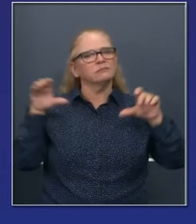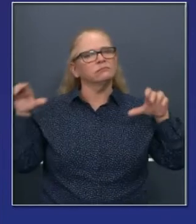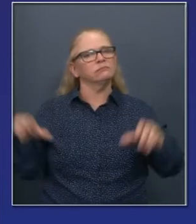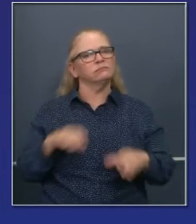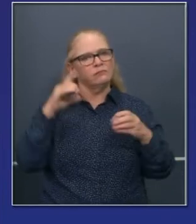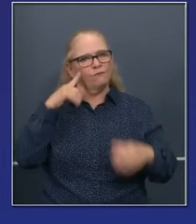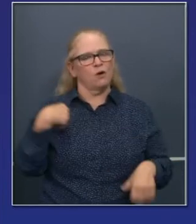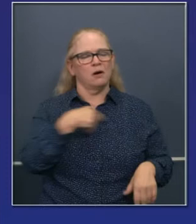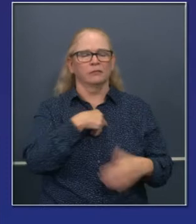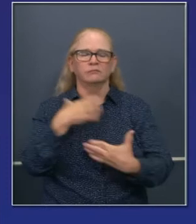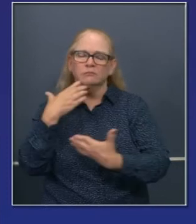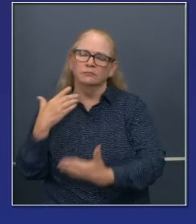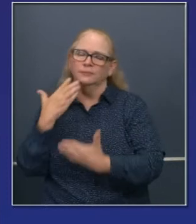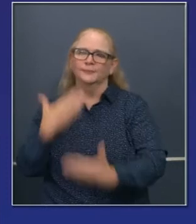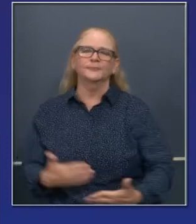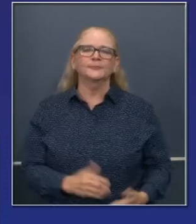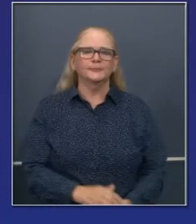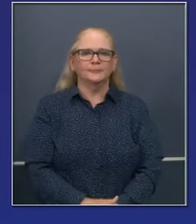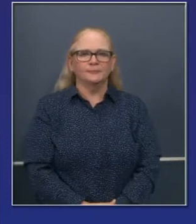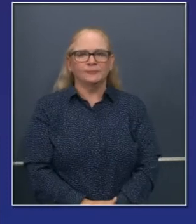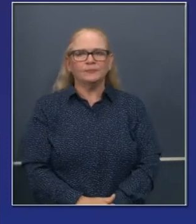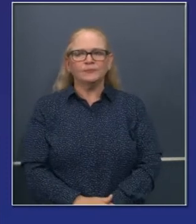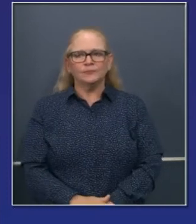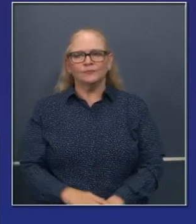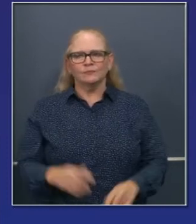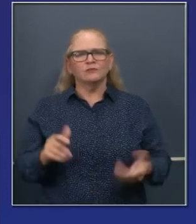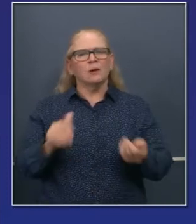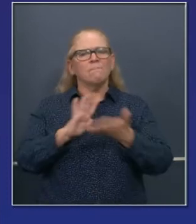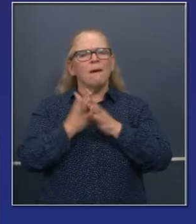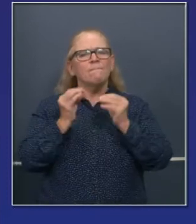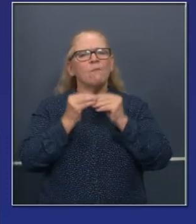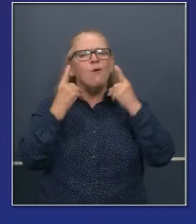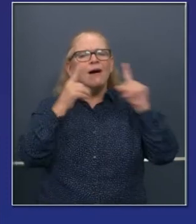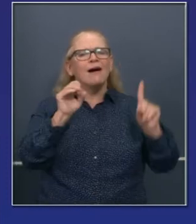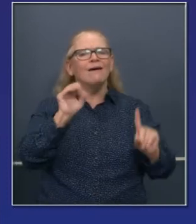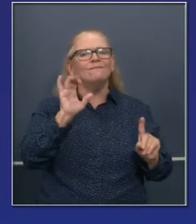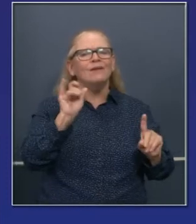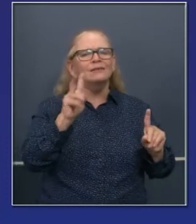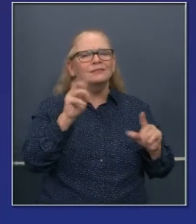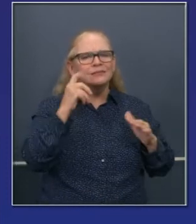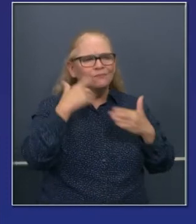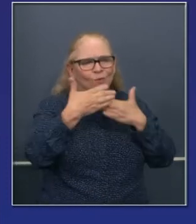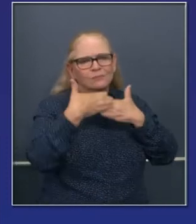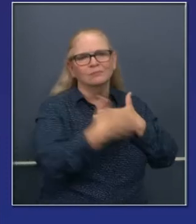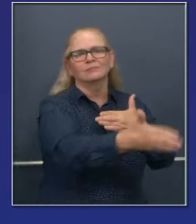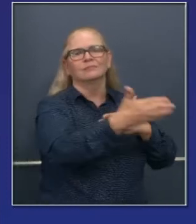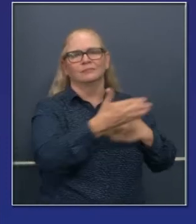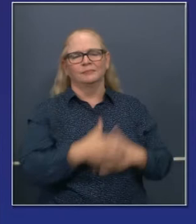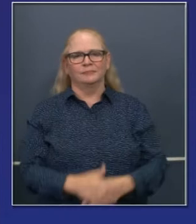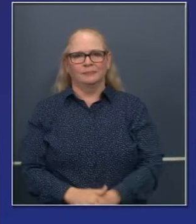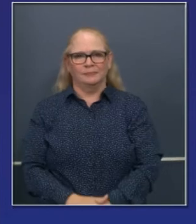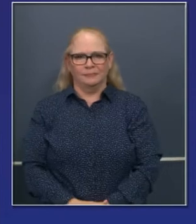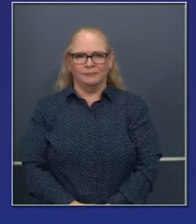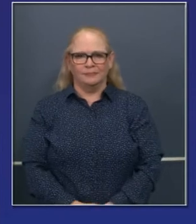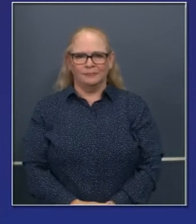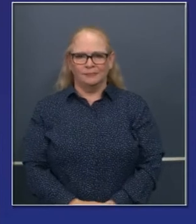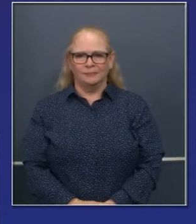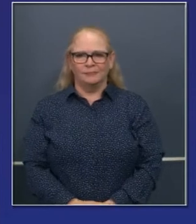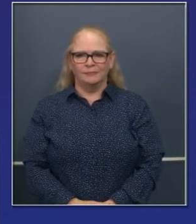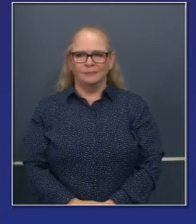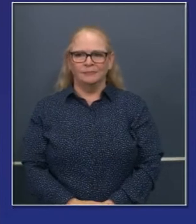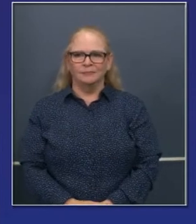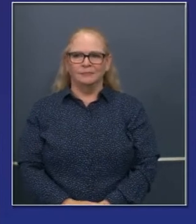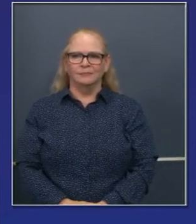de 100 millones de dólares en este espacio para moverlos y gastarlos rápida y eficazmente. Y asimismo, hay muchas